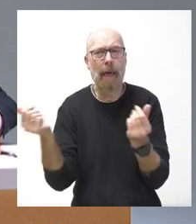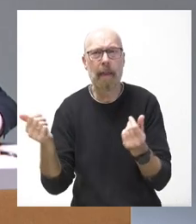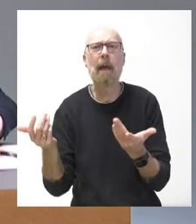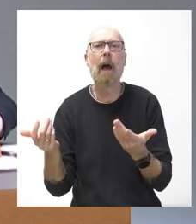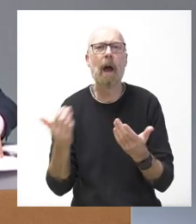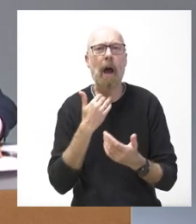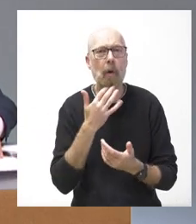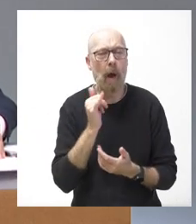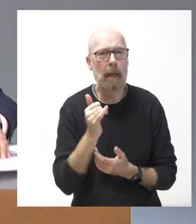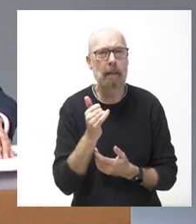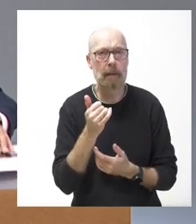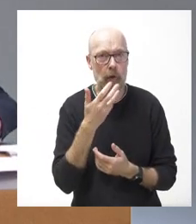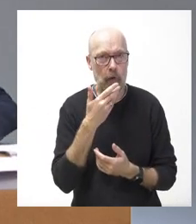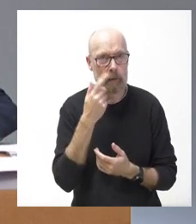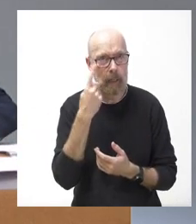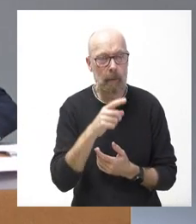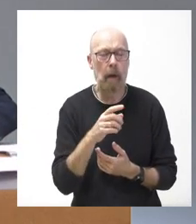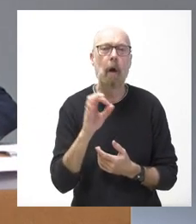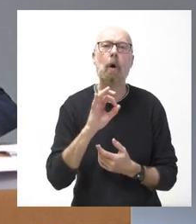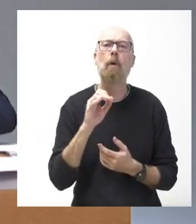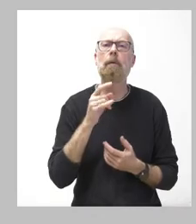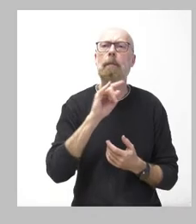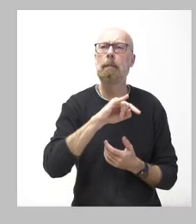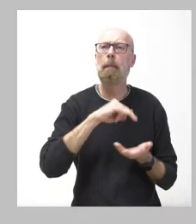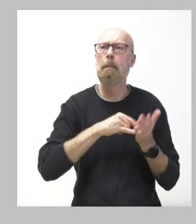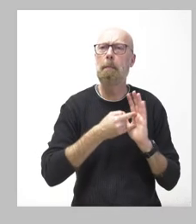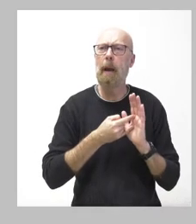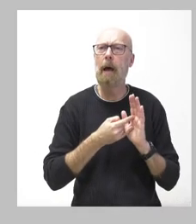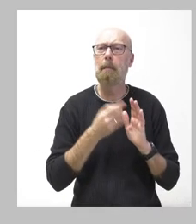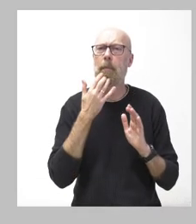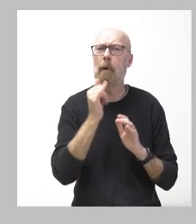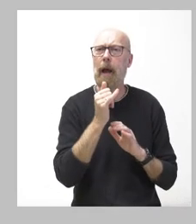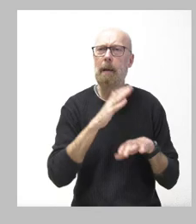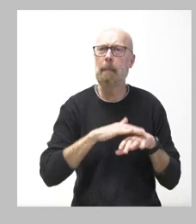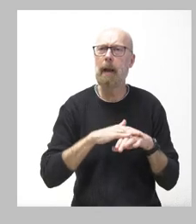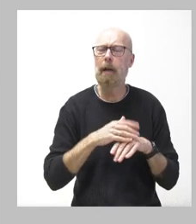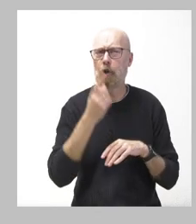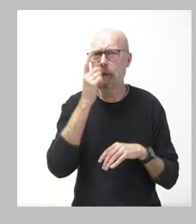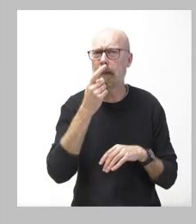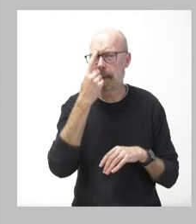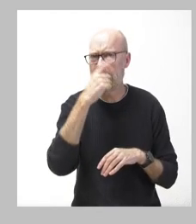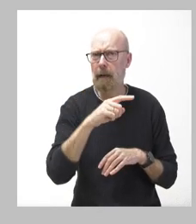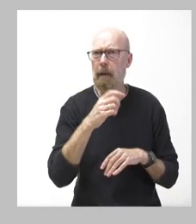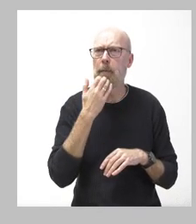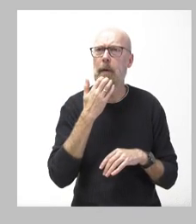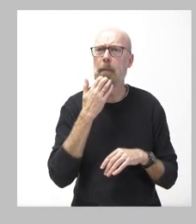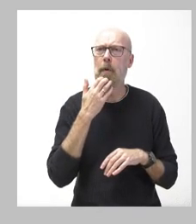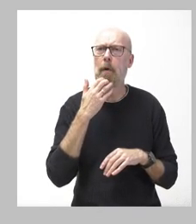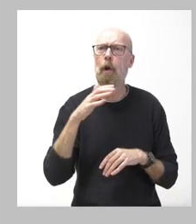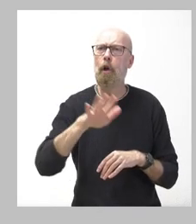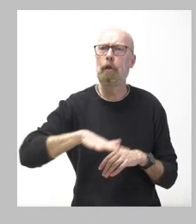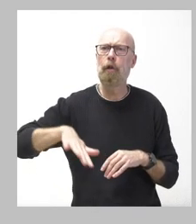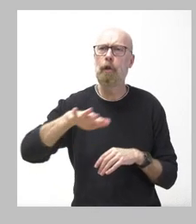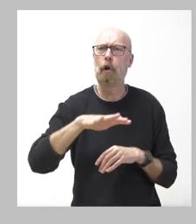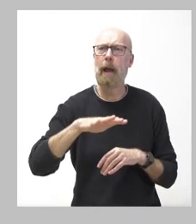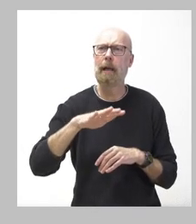hay un plan de zonas inundables. No sé si nos puede recordar qué zonas podrían tener un comportamiento